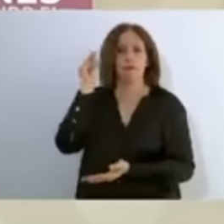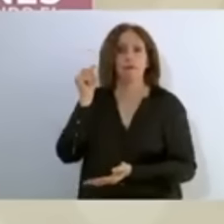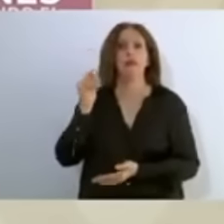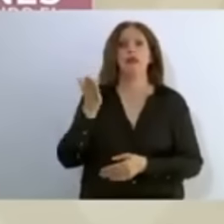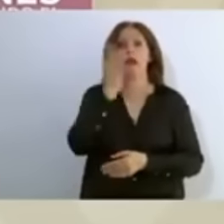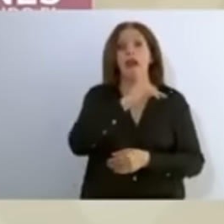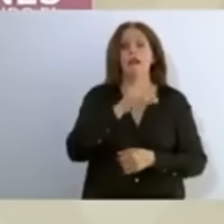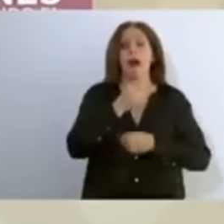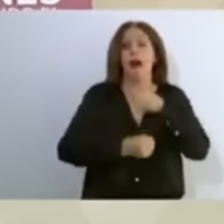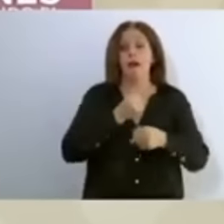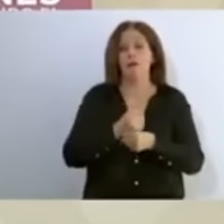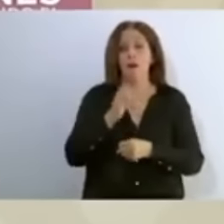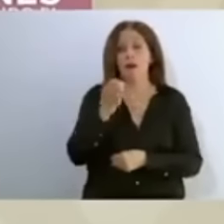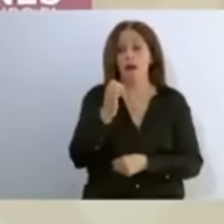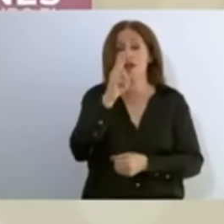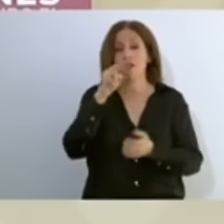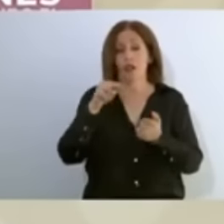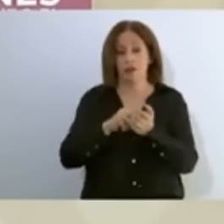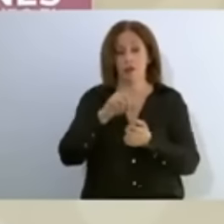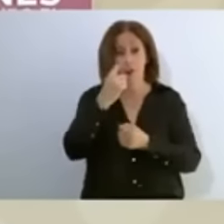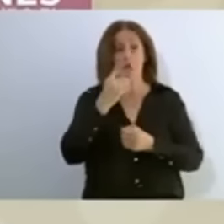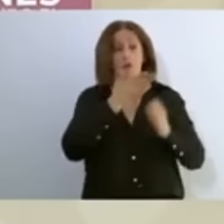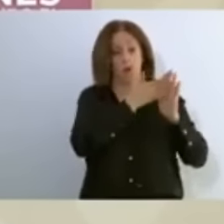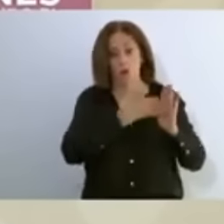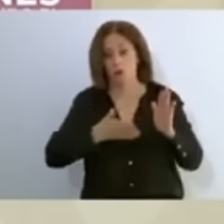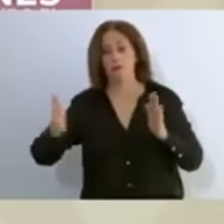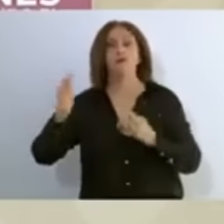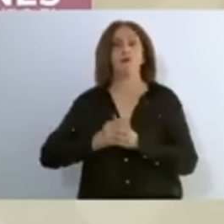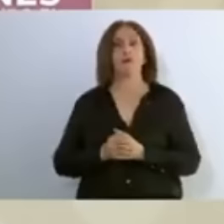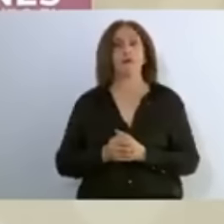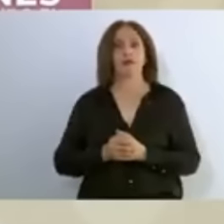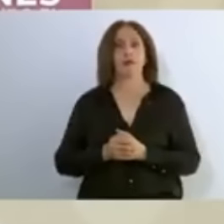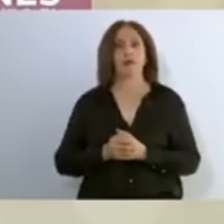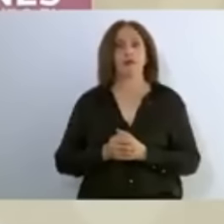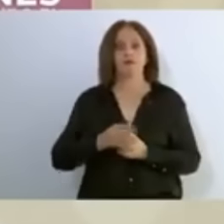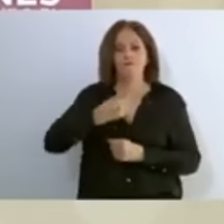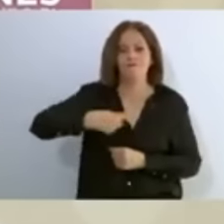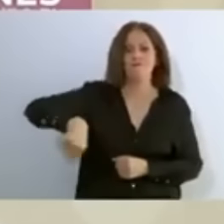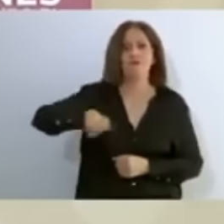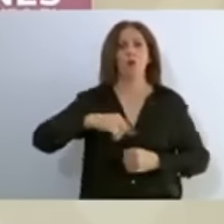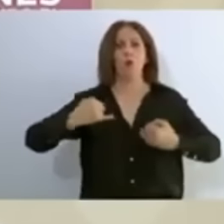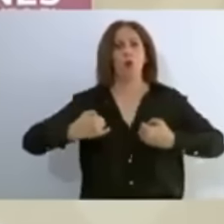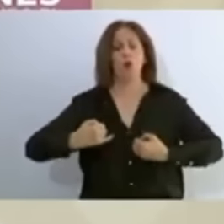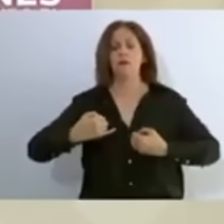2019 son aquellos que vivieron en carne propia